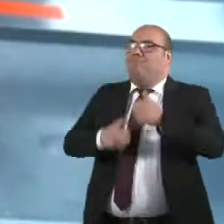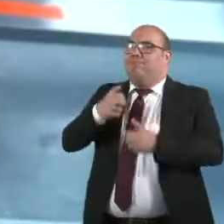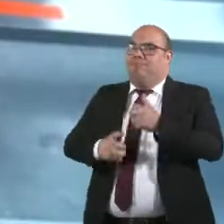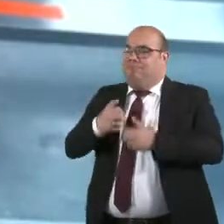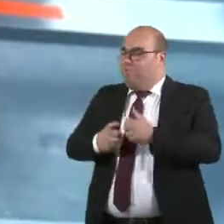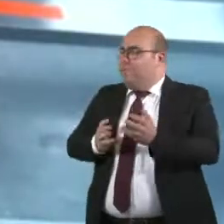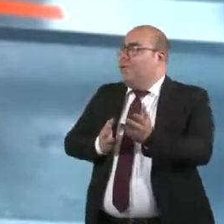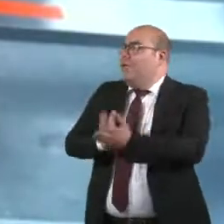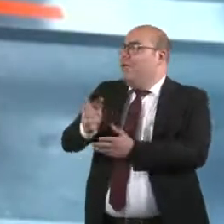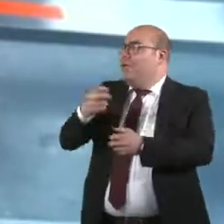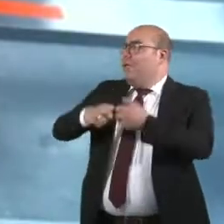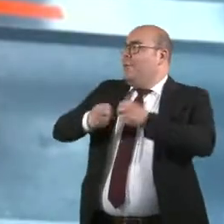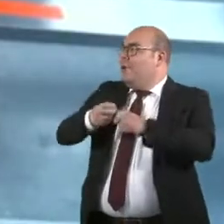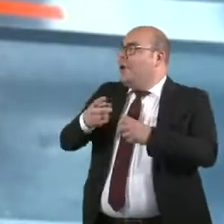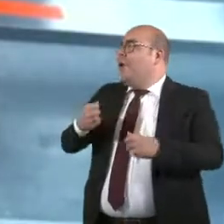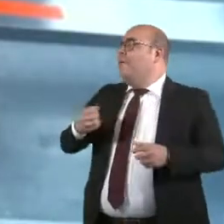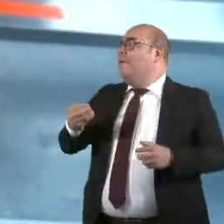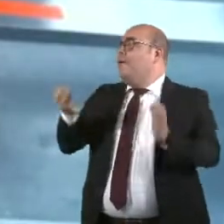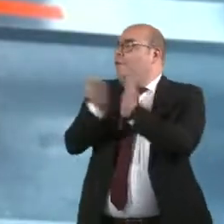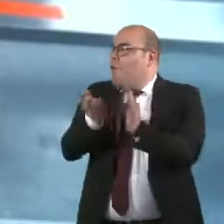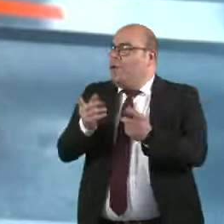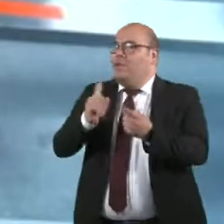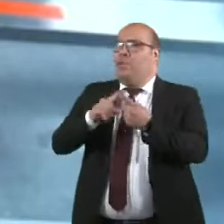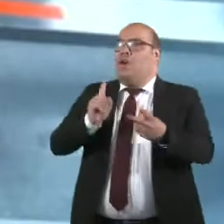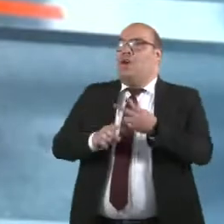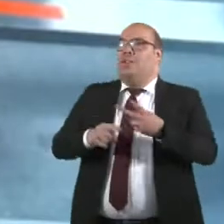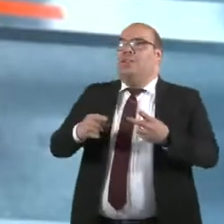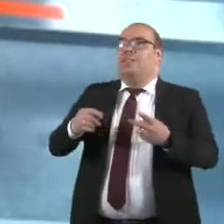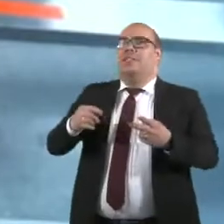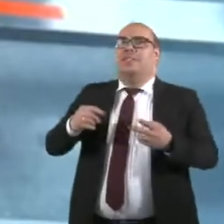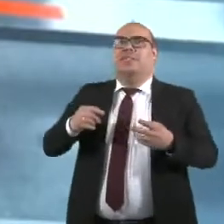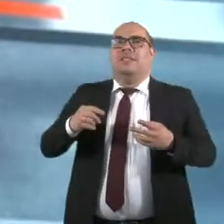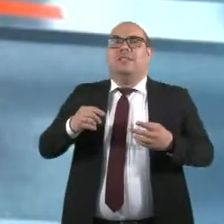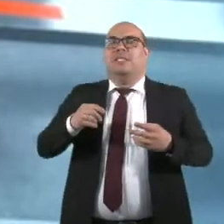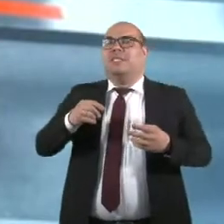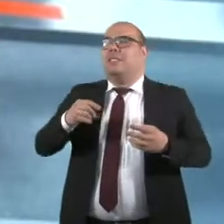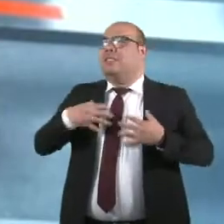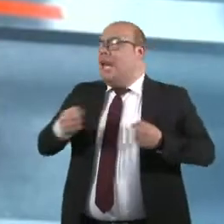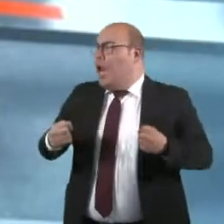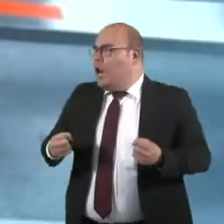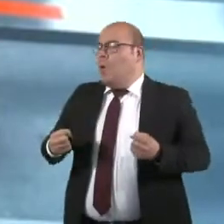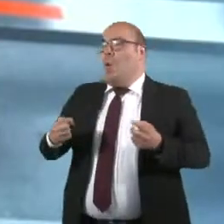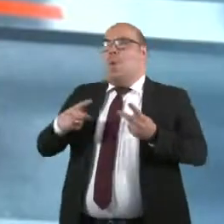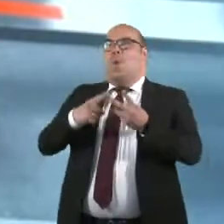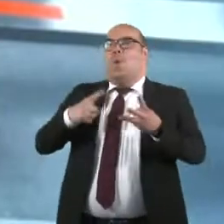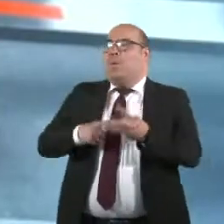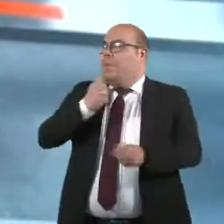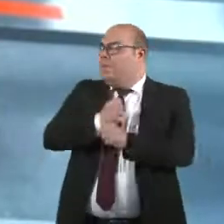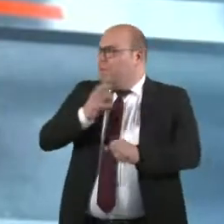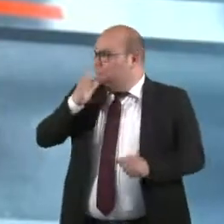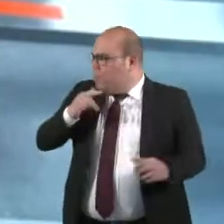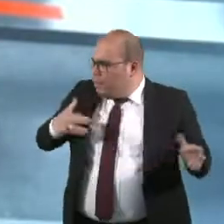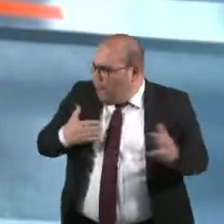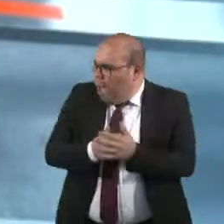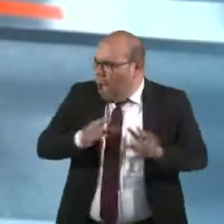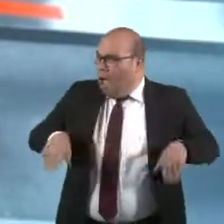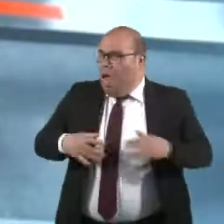tenemos problemas de educación, de salud, de falta de trabajo y por lo tanto tenemos problemas de